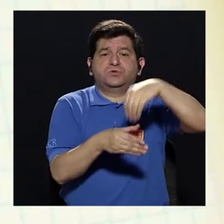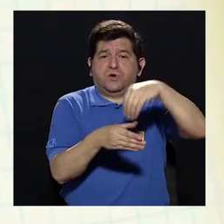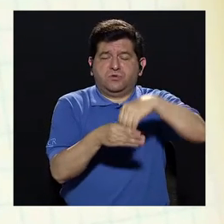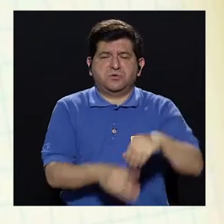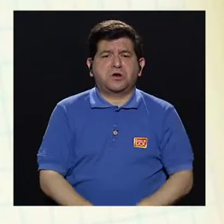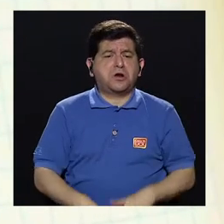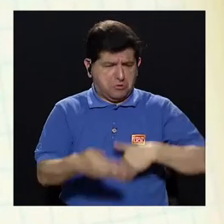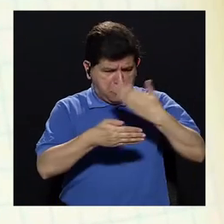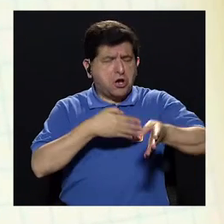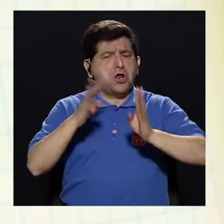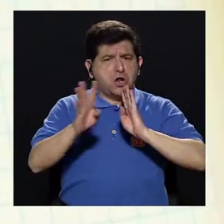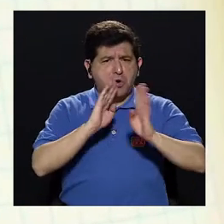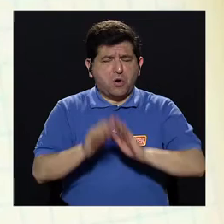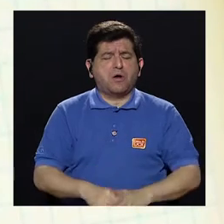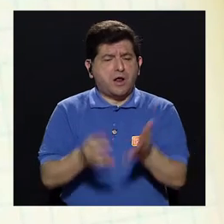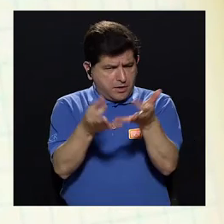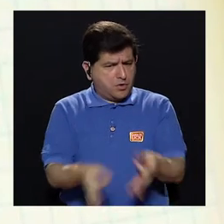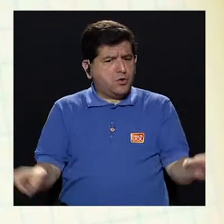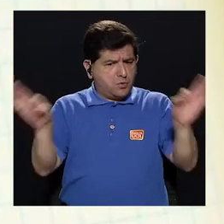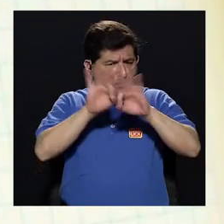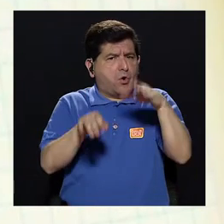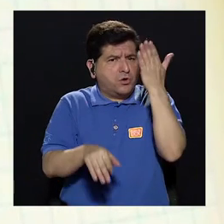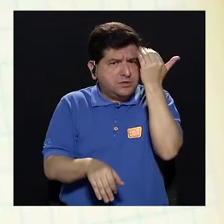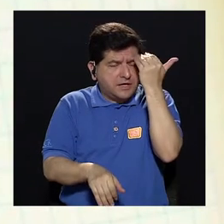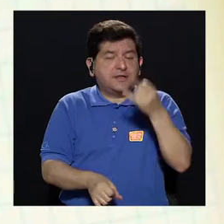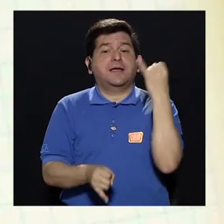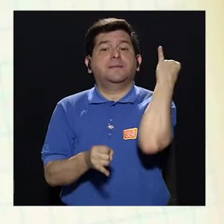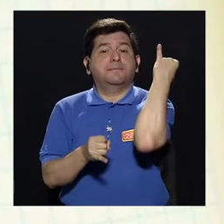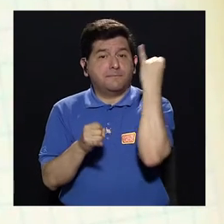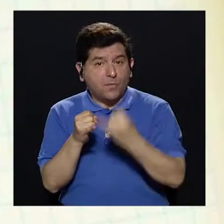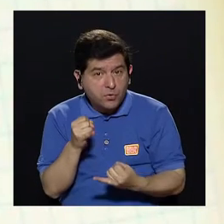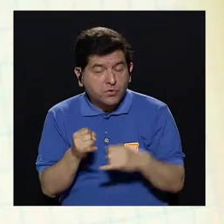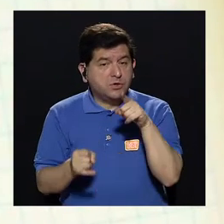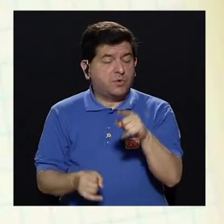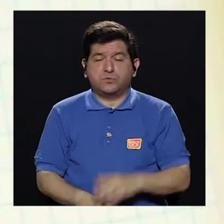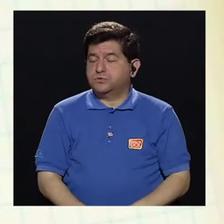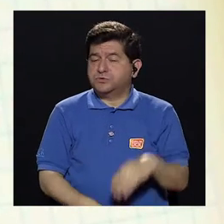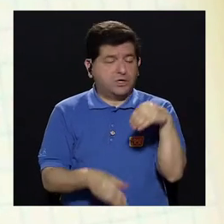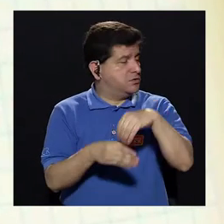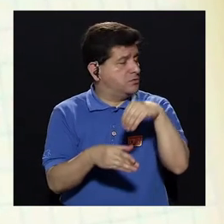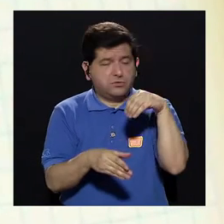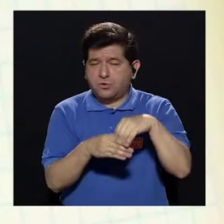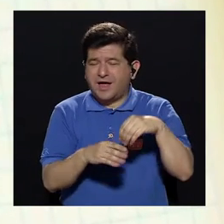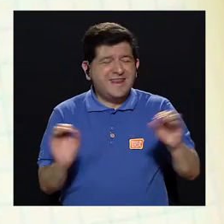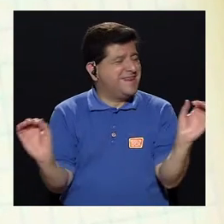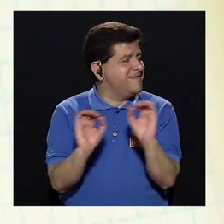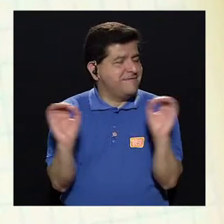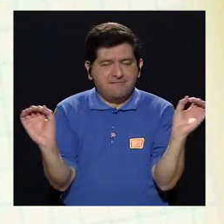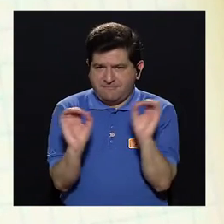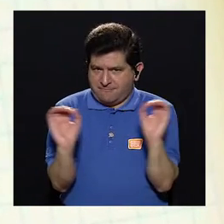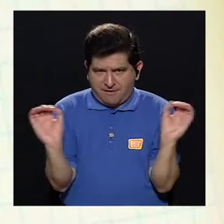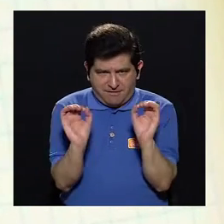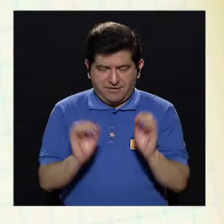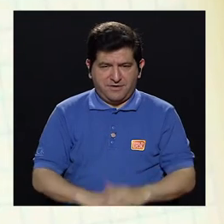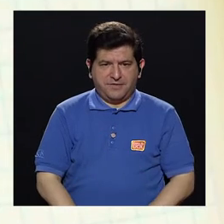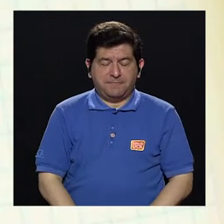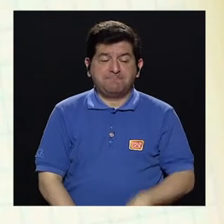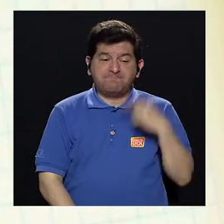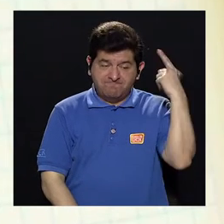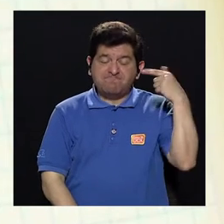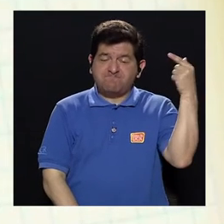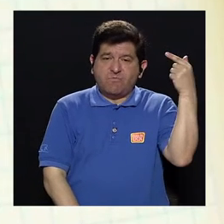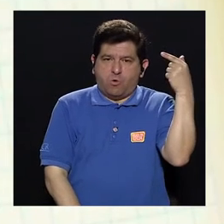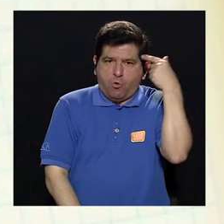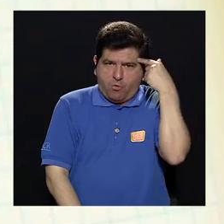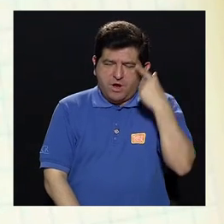él, y ahora podemos hablar de por qué es eso importante. Y finalmente, si usted no contribuyó a nada, entonces el